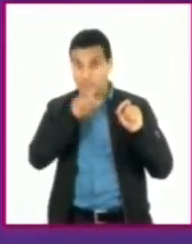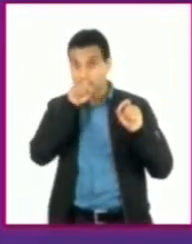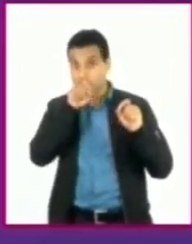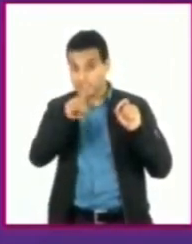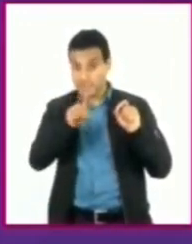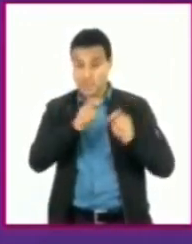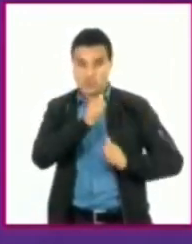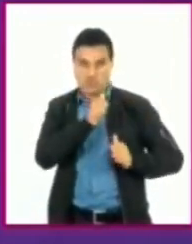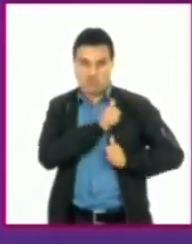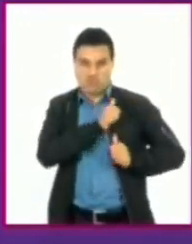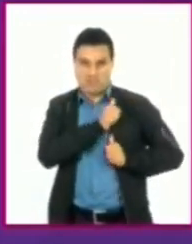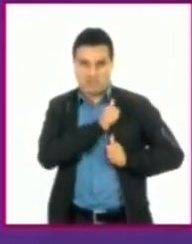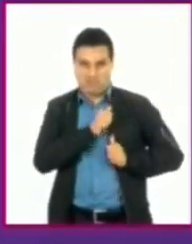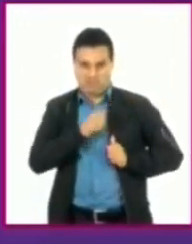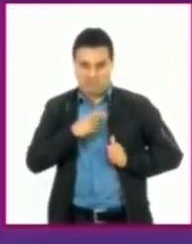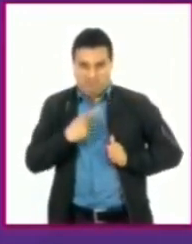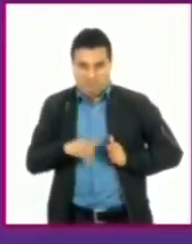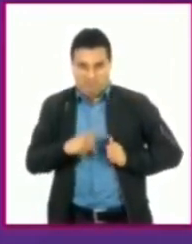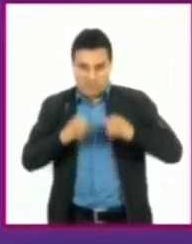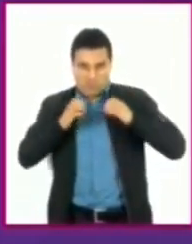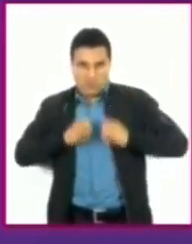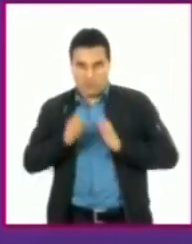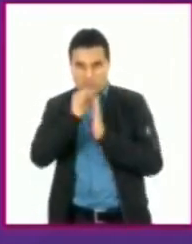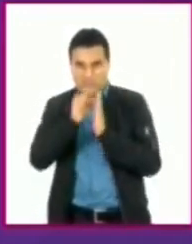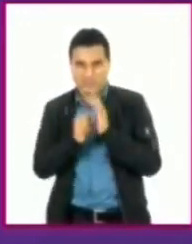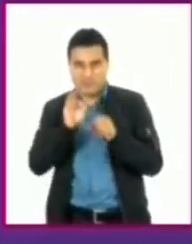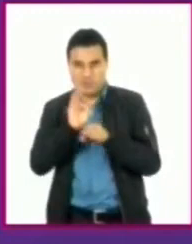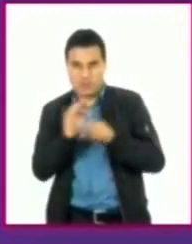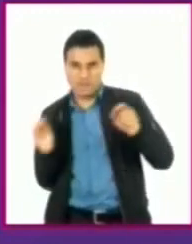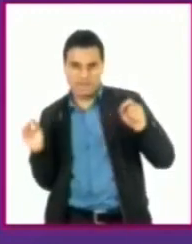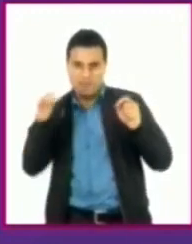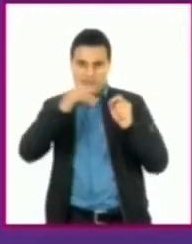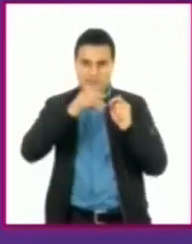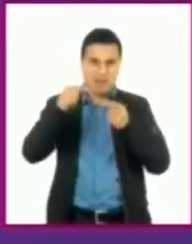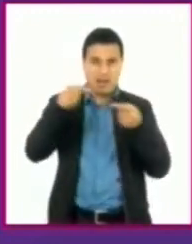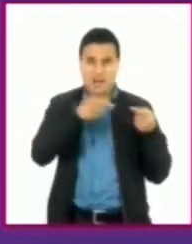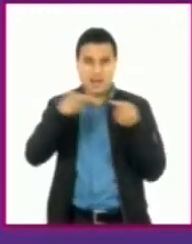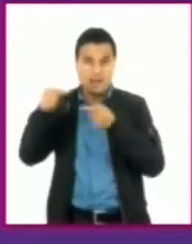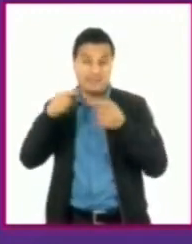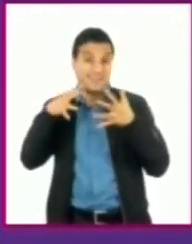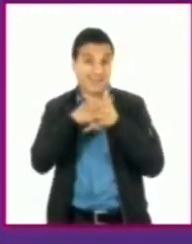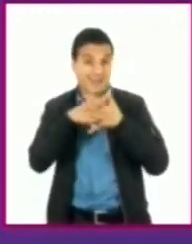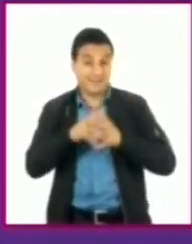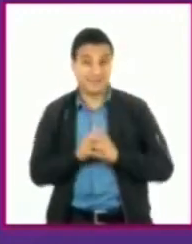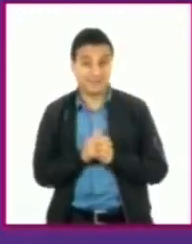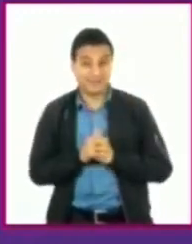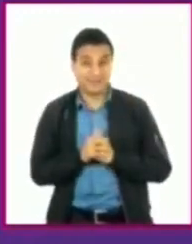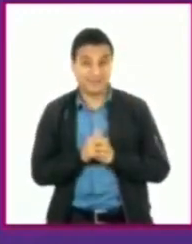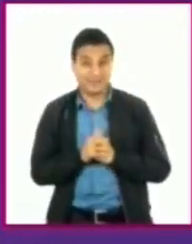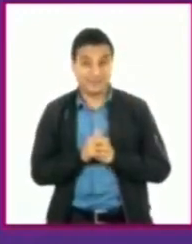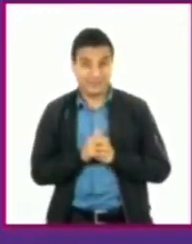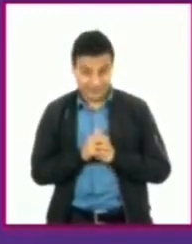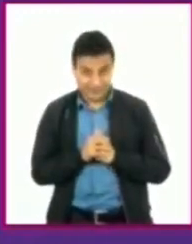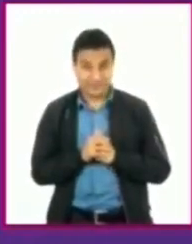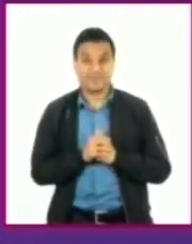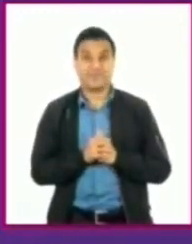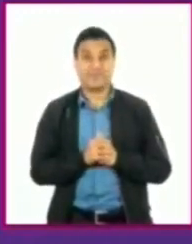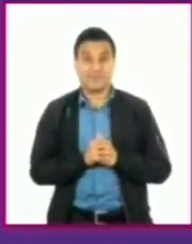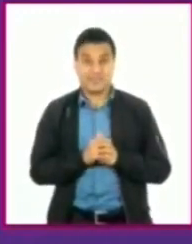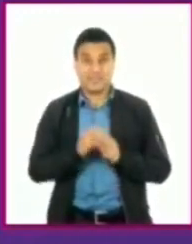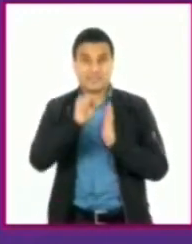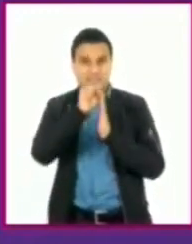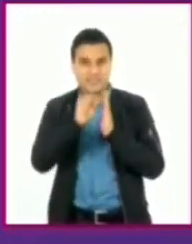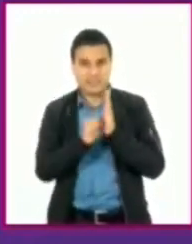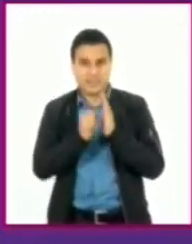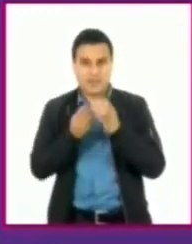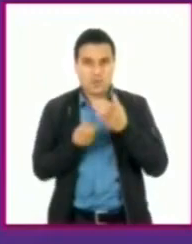guerra en la que cada uno hace uso de nuevas formas para defenderse o atacar. Innovando sus sistemas siempre en